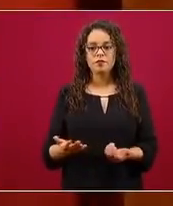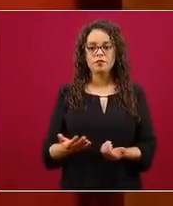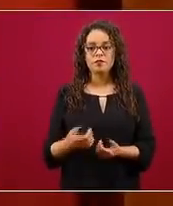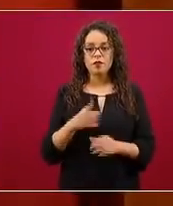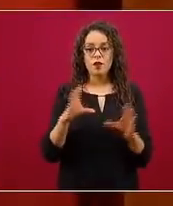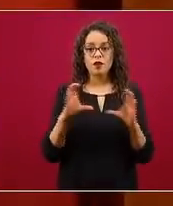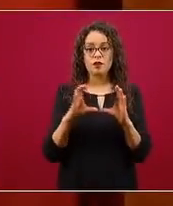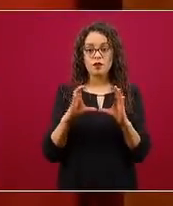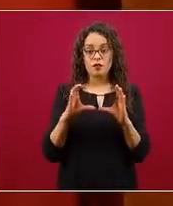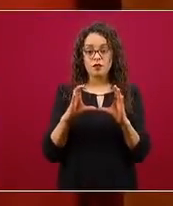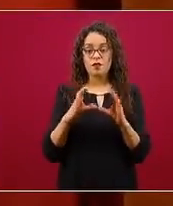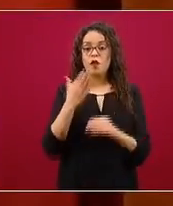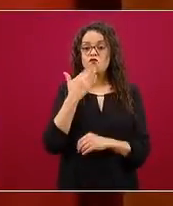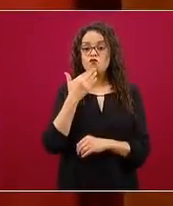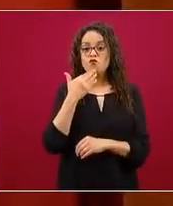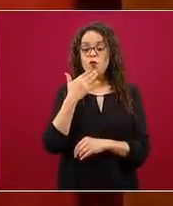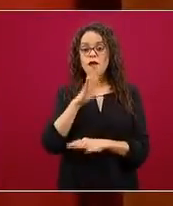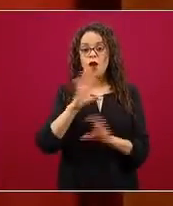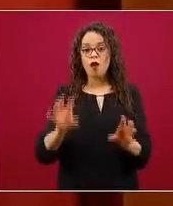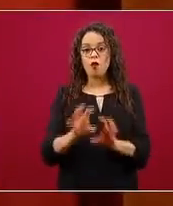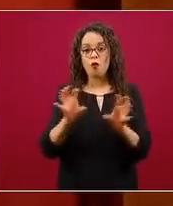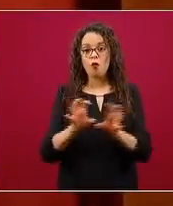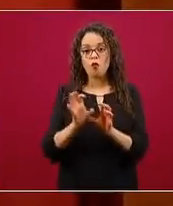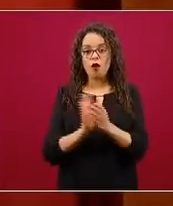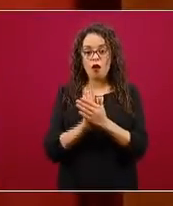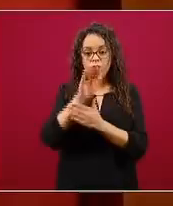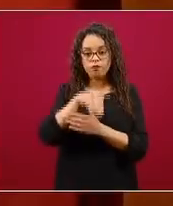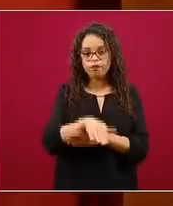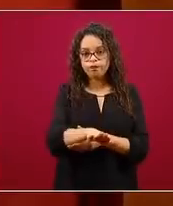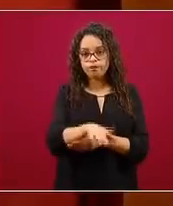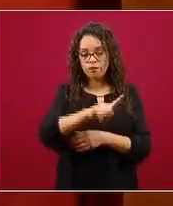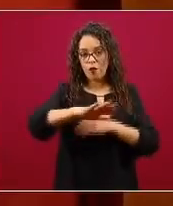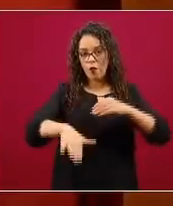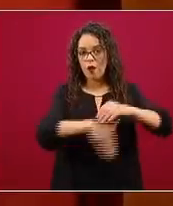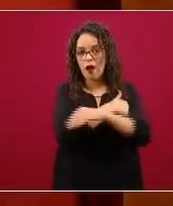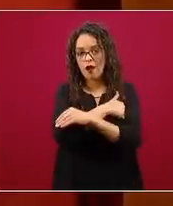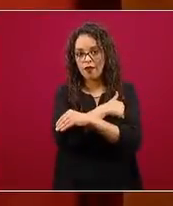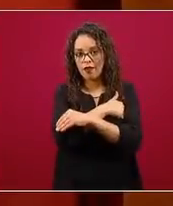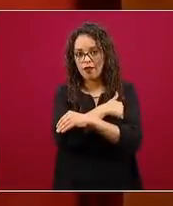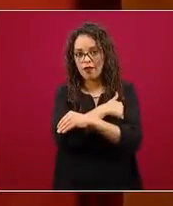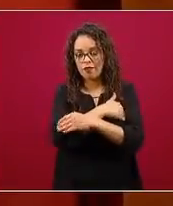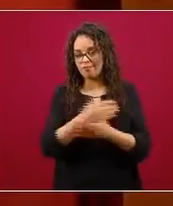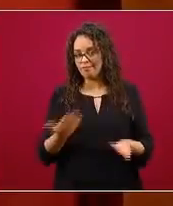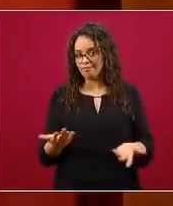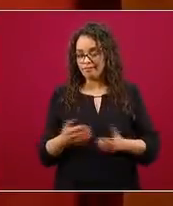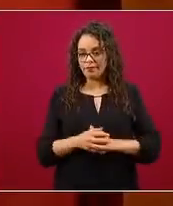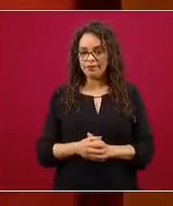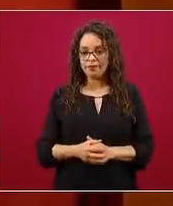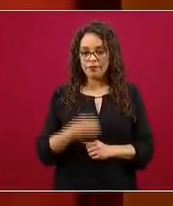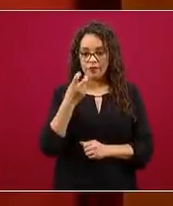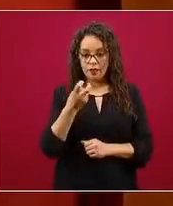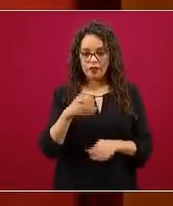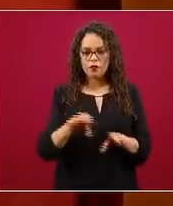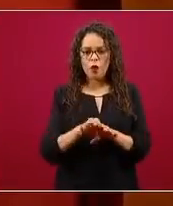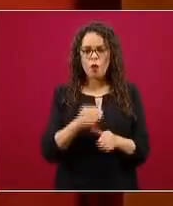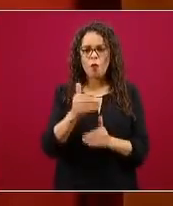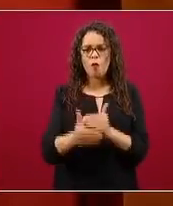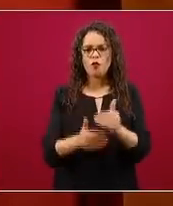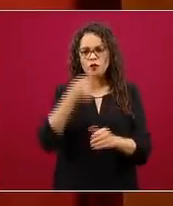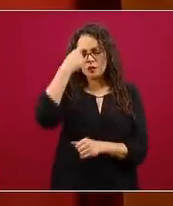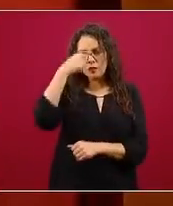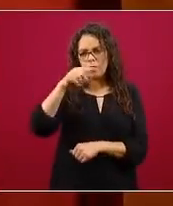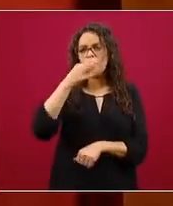certificado de defunción. Y permítanme explicarles cómo es el proceso de notificación y por qué en ninguna parte del mundo